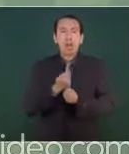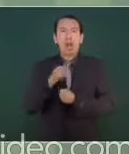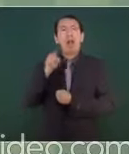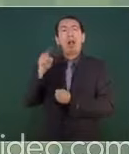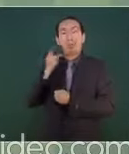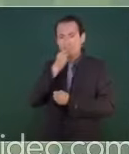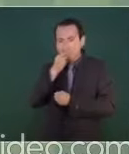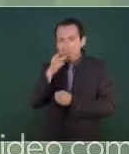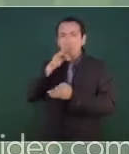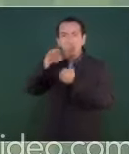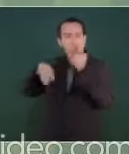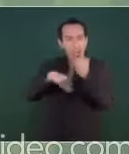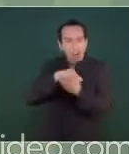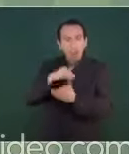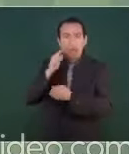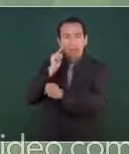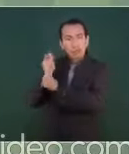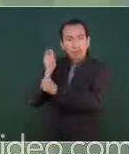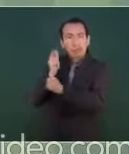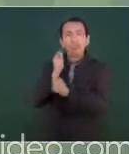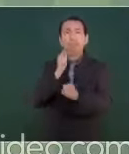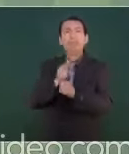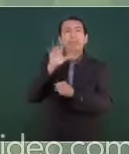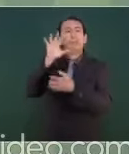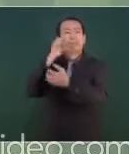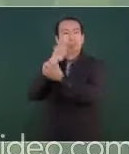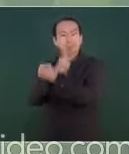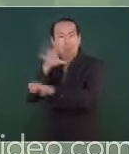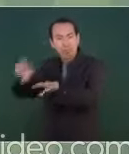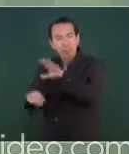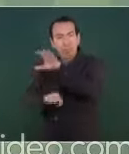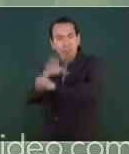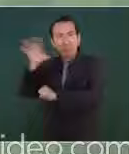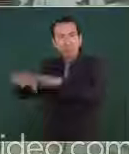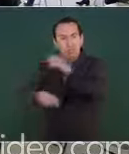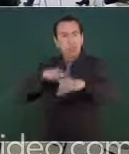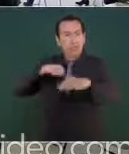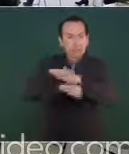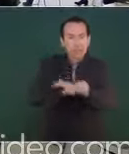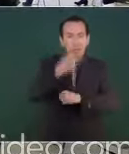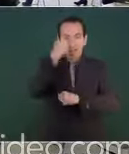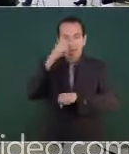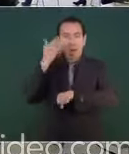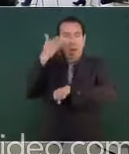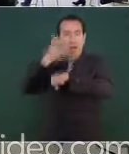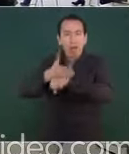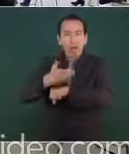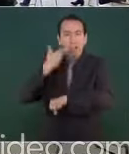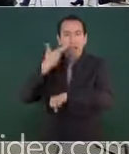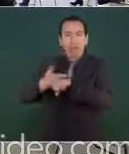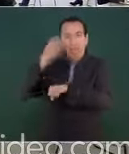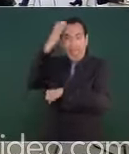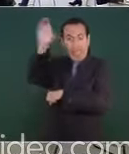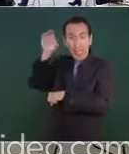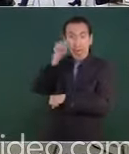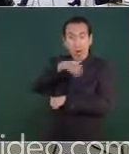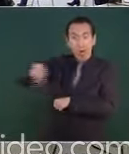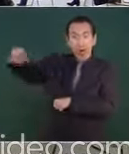se están llevando a cabo procesos para castigar a responsables de delitos,